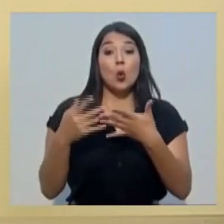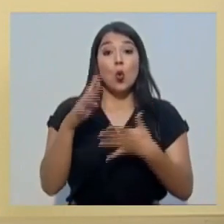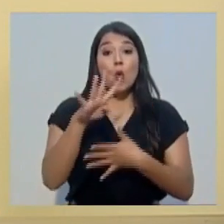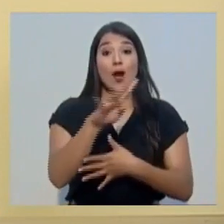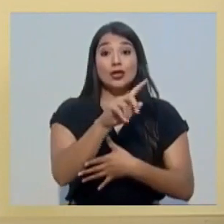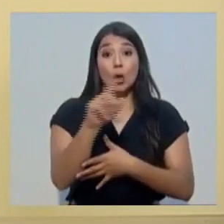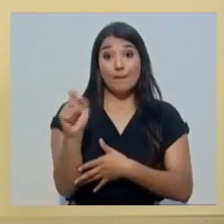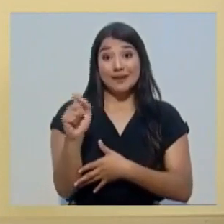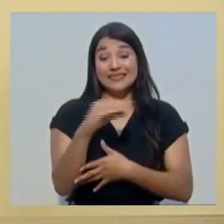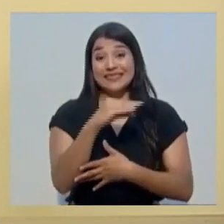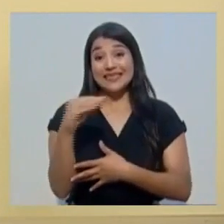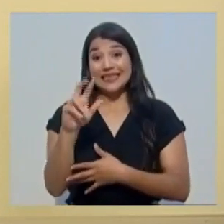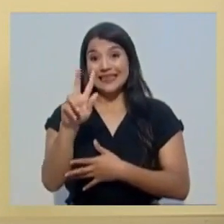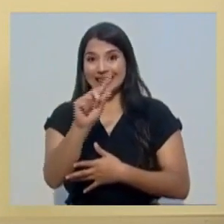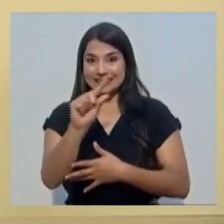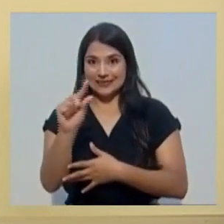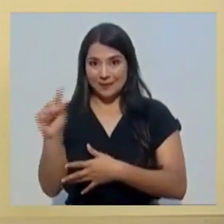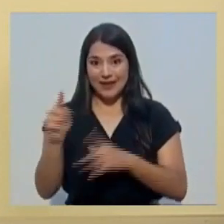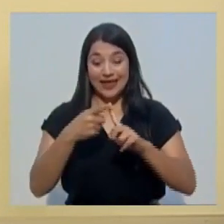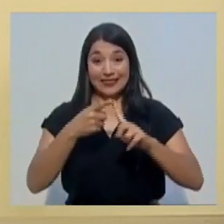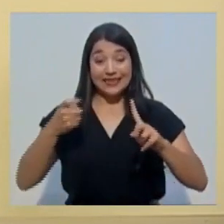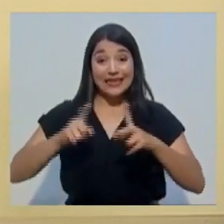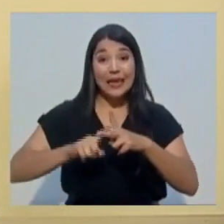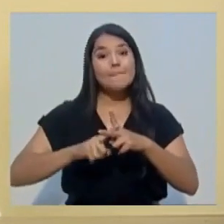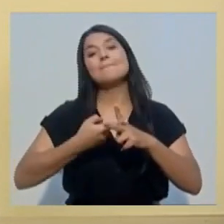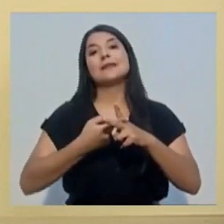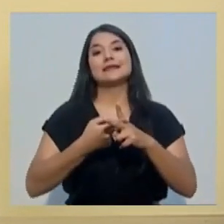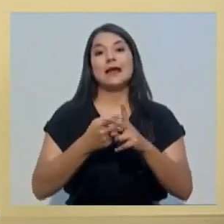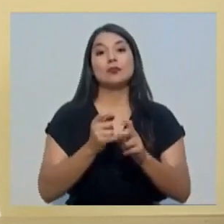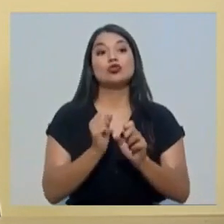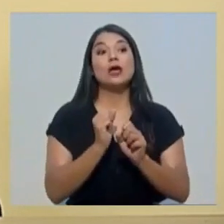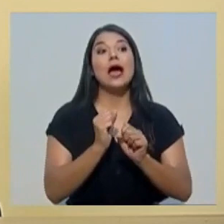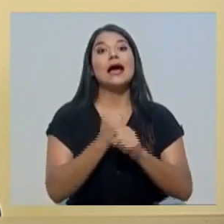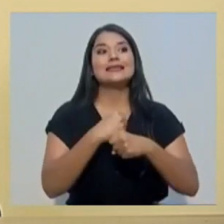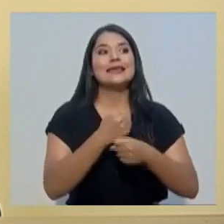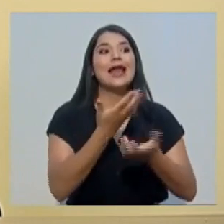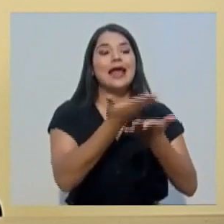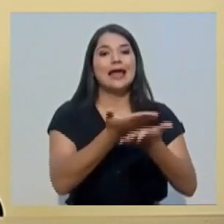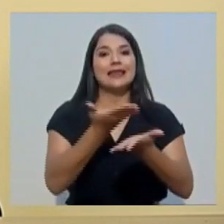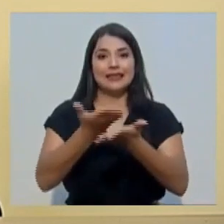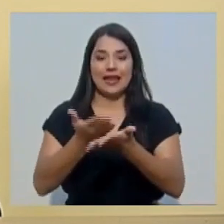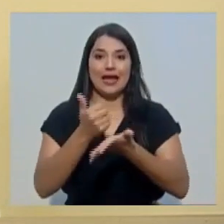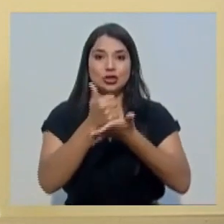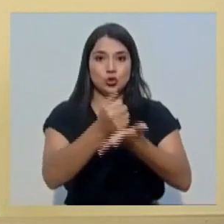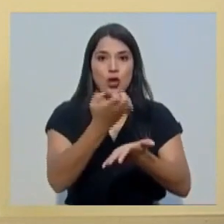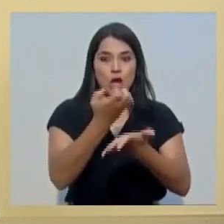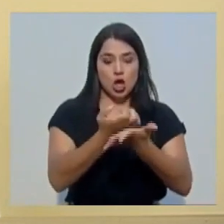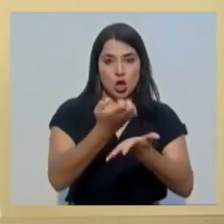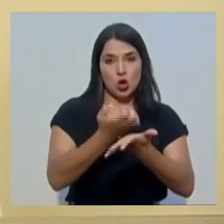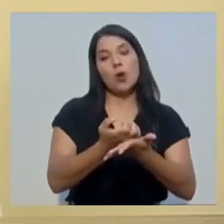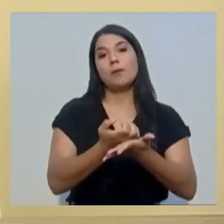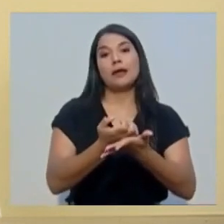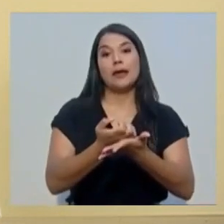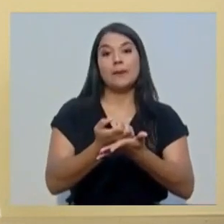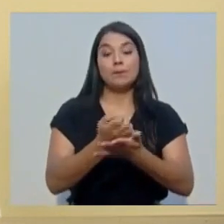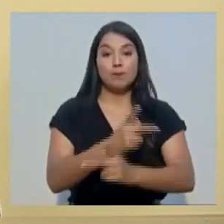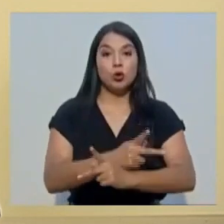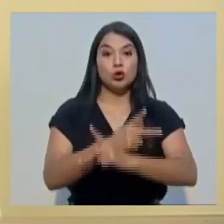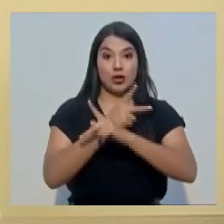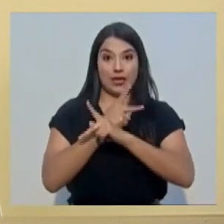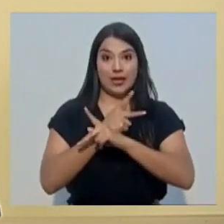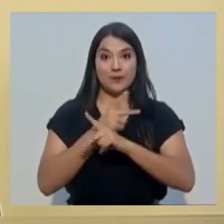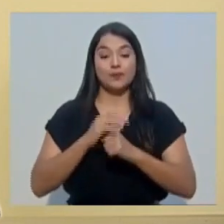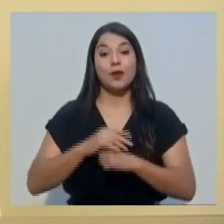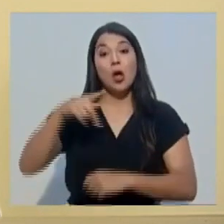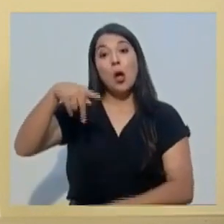semanas de lanzada la plataforma Proteger.go.cr, queremos informar que en la última semana se han